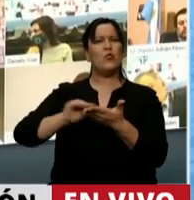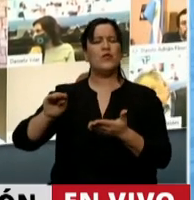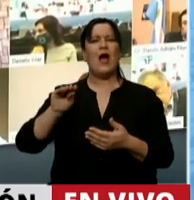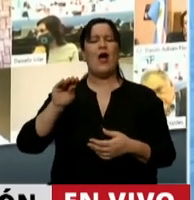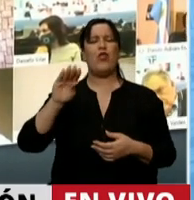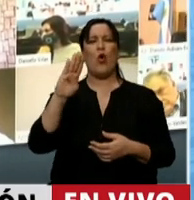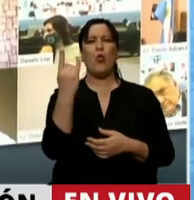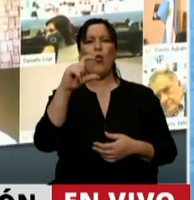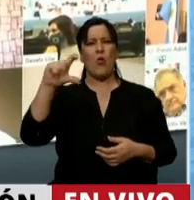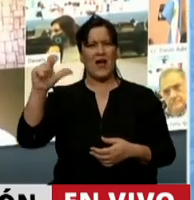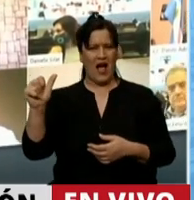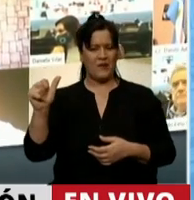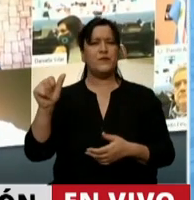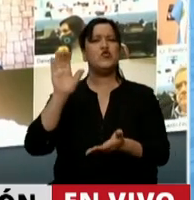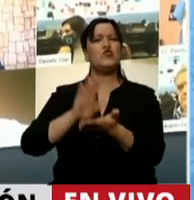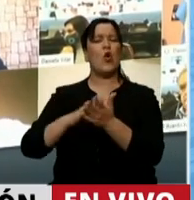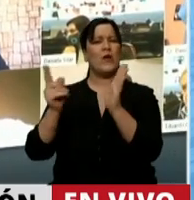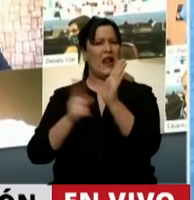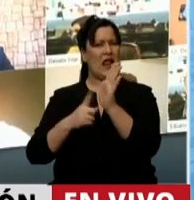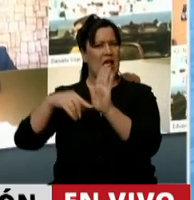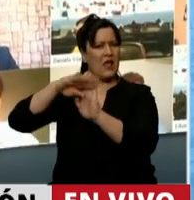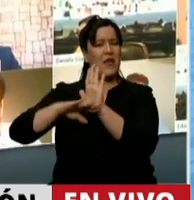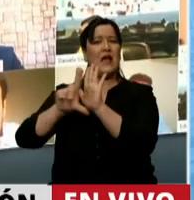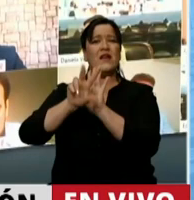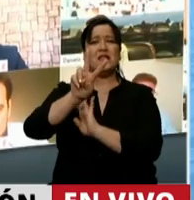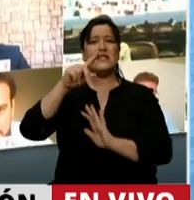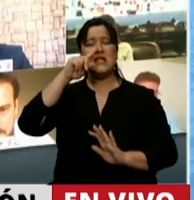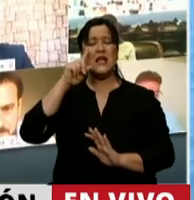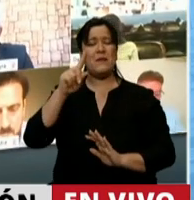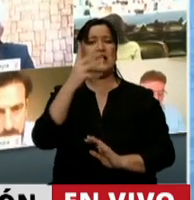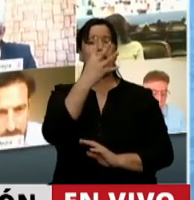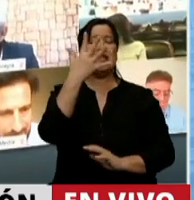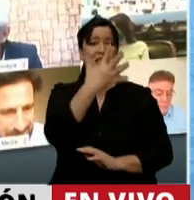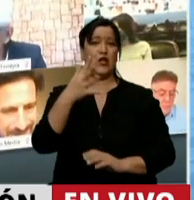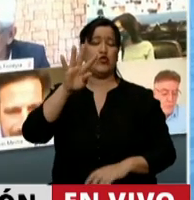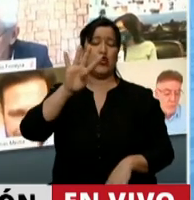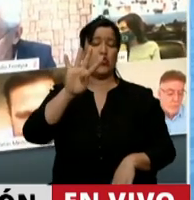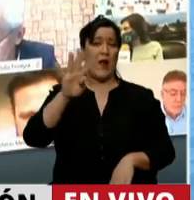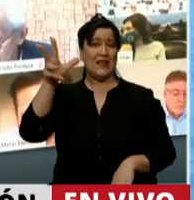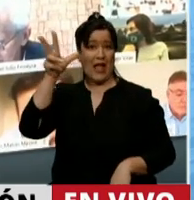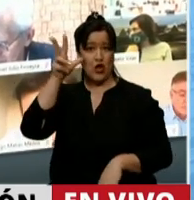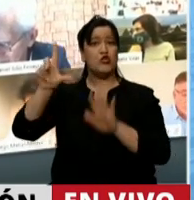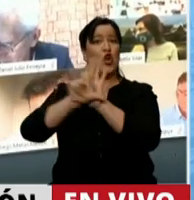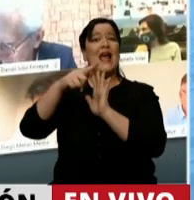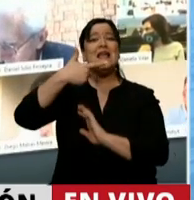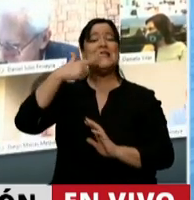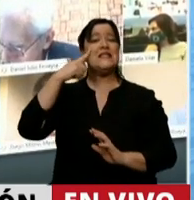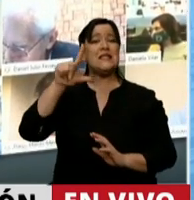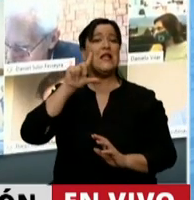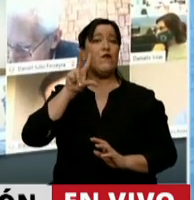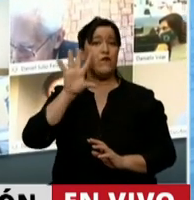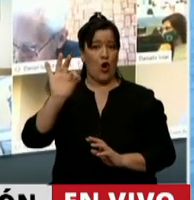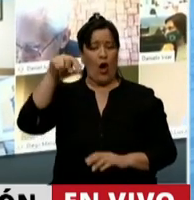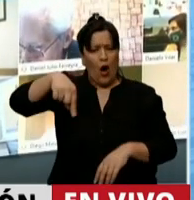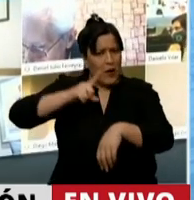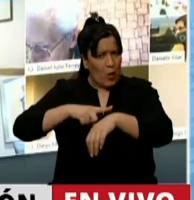con respecto a la reglamentación de la Ley 27.548, la Ley Silvio. Se está trabajando en este momento en